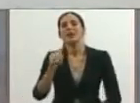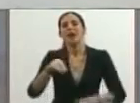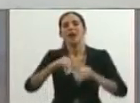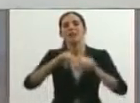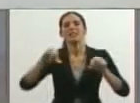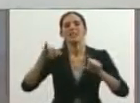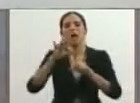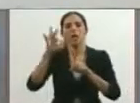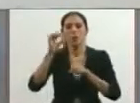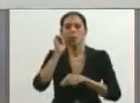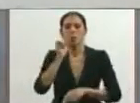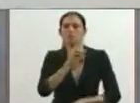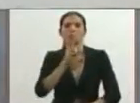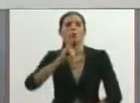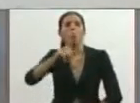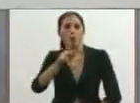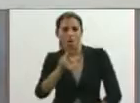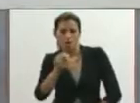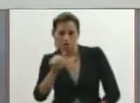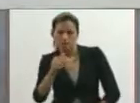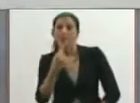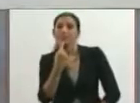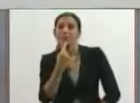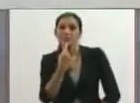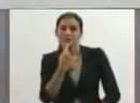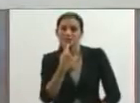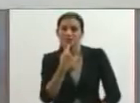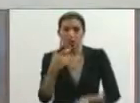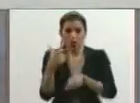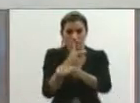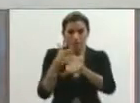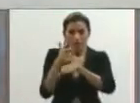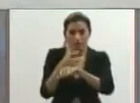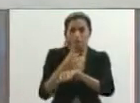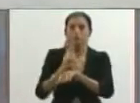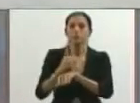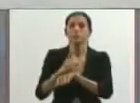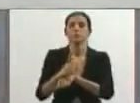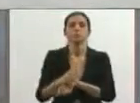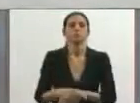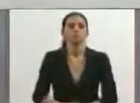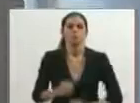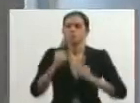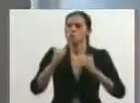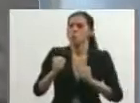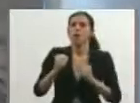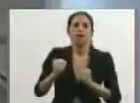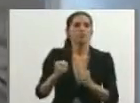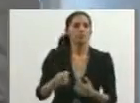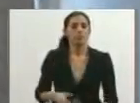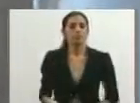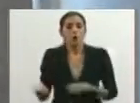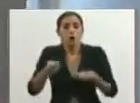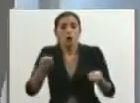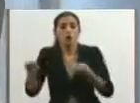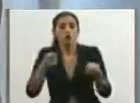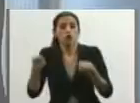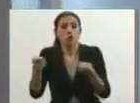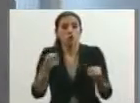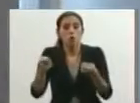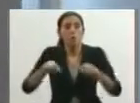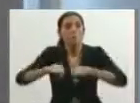Juan Crespo, señaló, perdón, que el gobierno debe ser más agresivo con el control de las